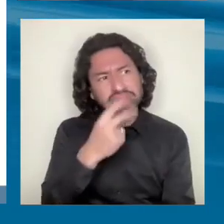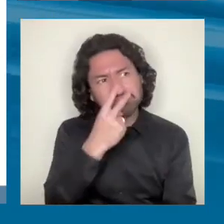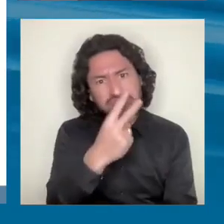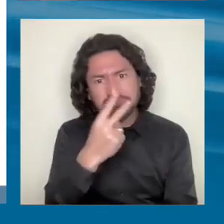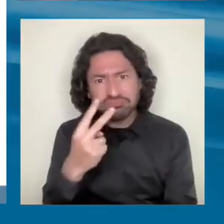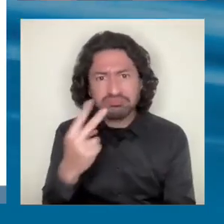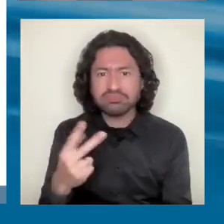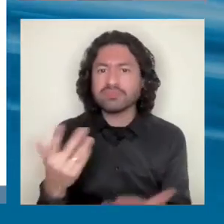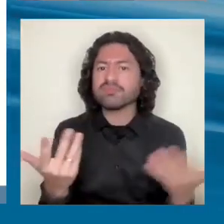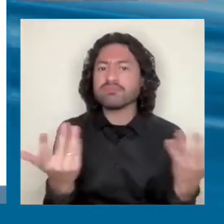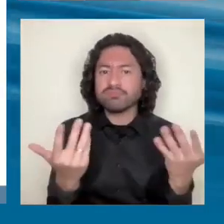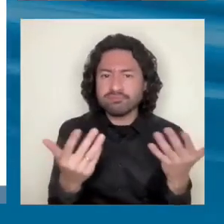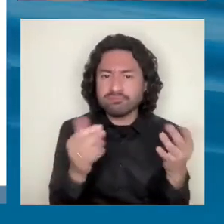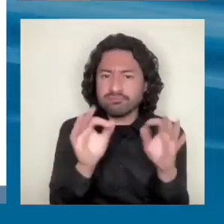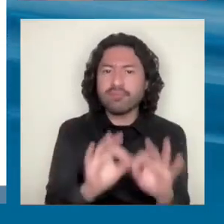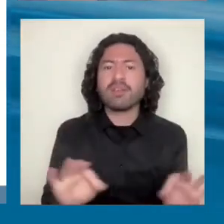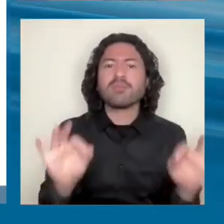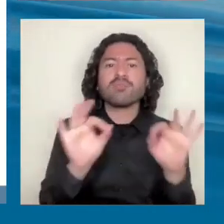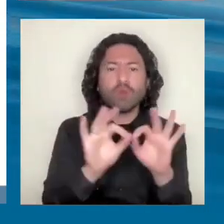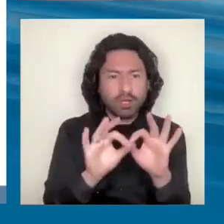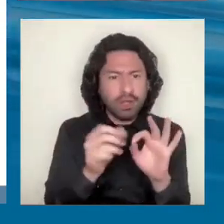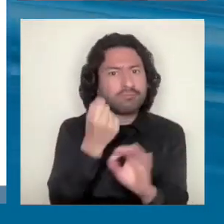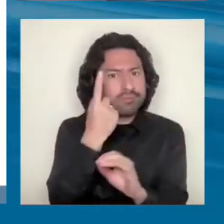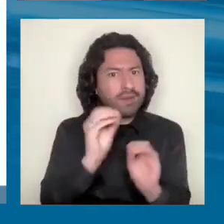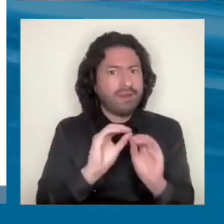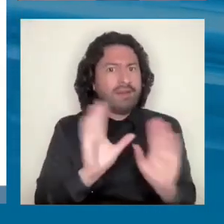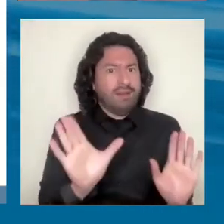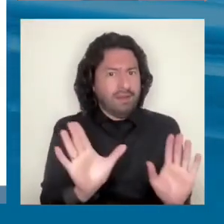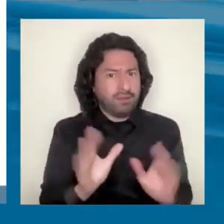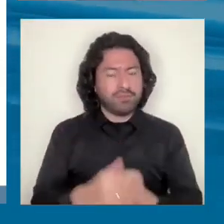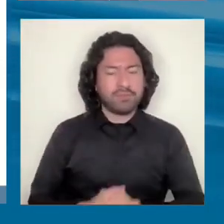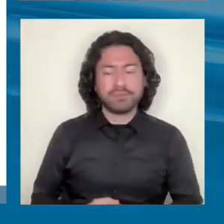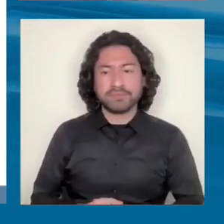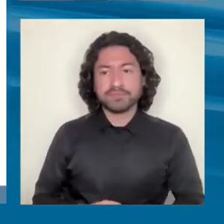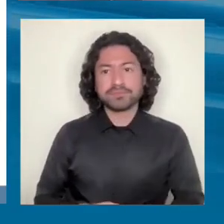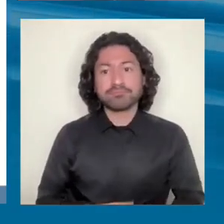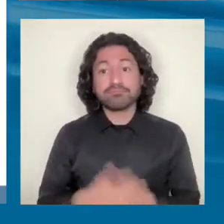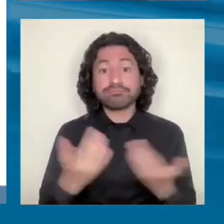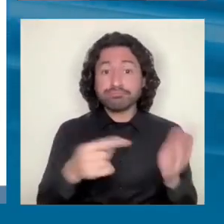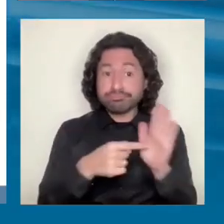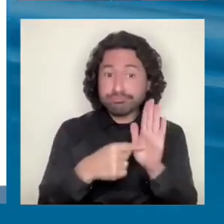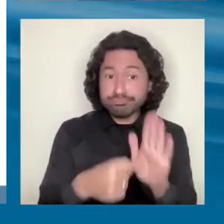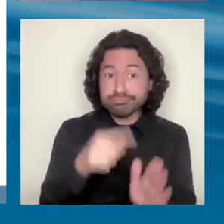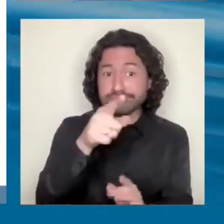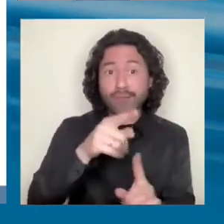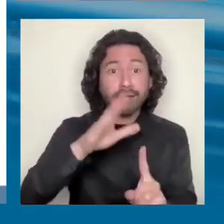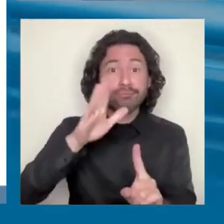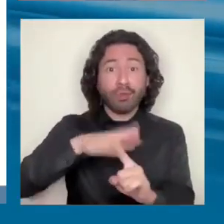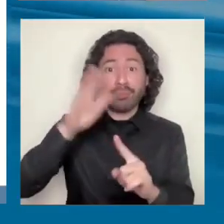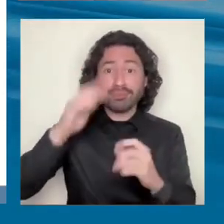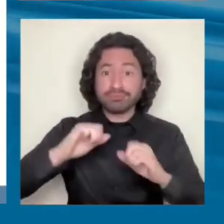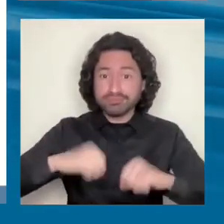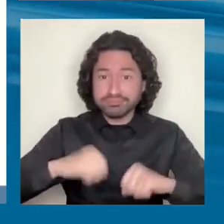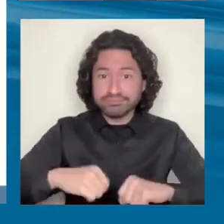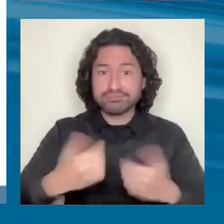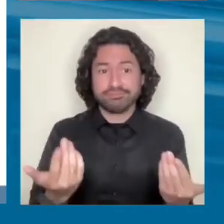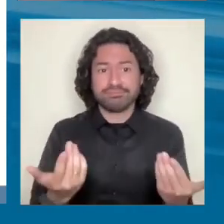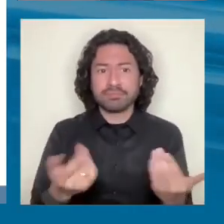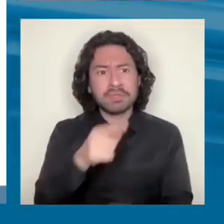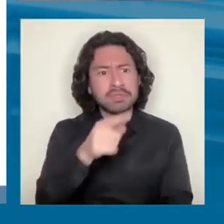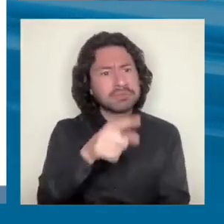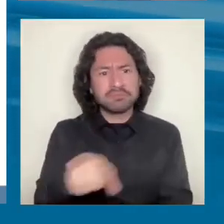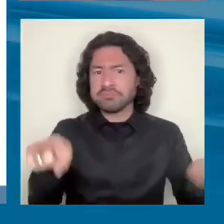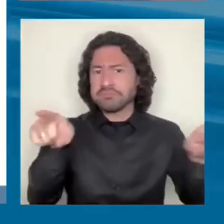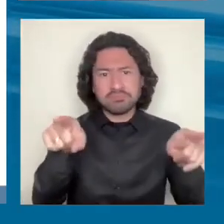importancia de tener una claridad sobre ese sector. Y ejemplos de capacidad de stop. Bueno, son las mismas técnicas